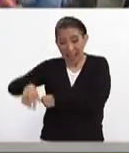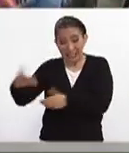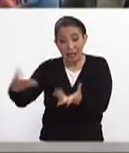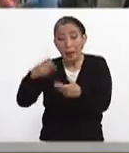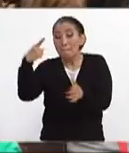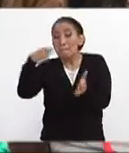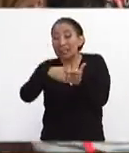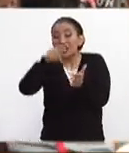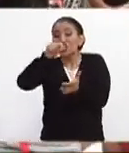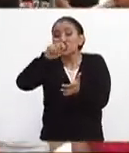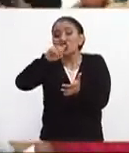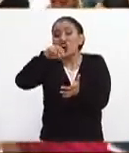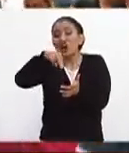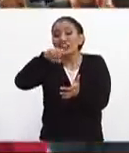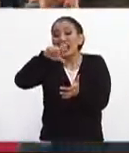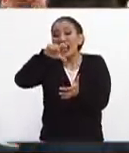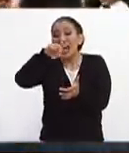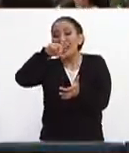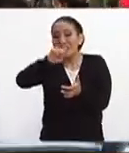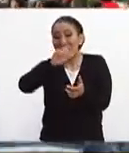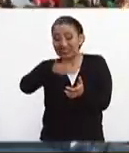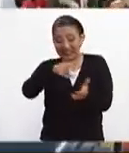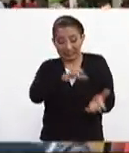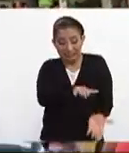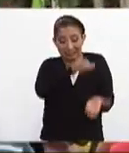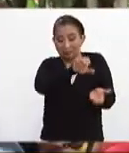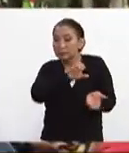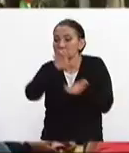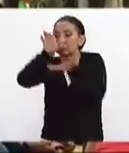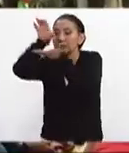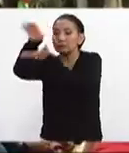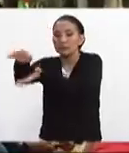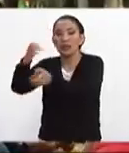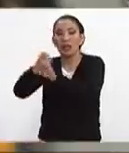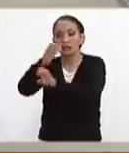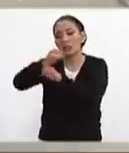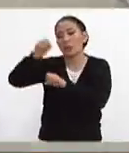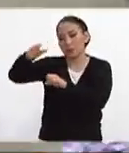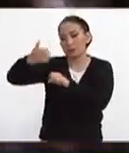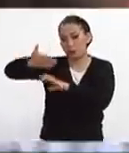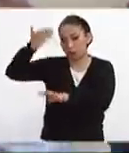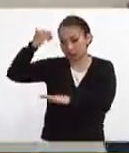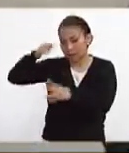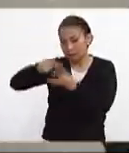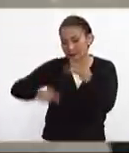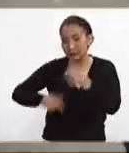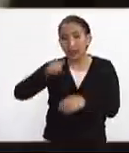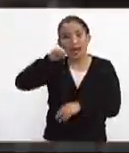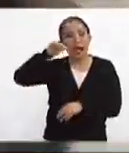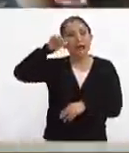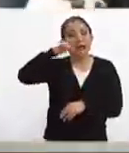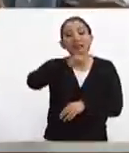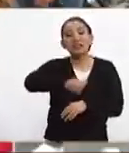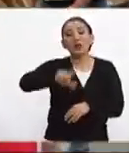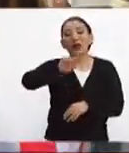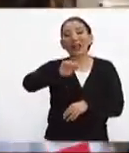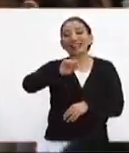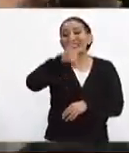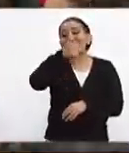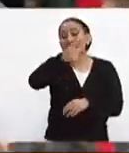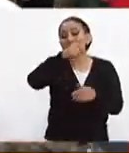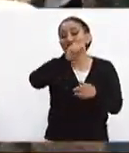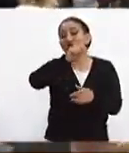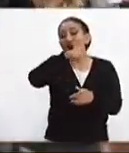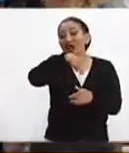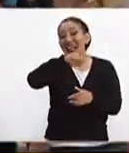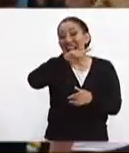DF más de mil toneladas que han sido enviadas precisamente a los estados que he mencionado el día de ayer salieron 146 toneladas